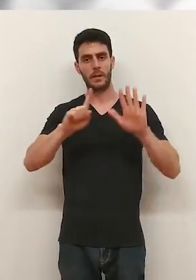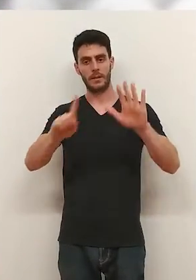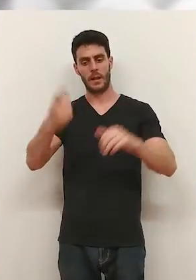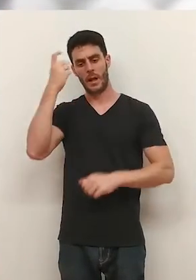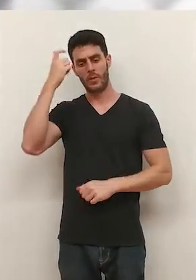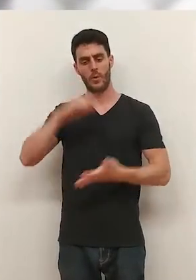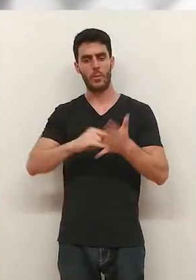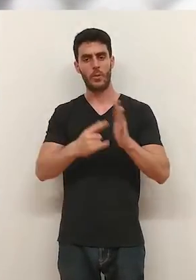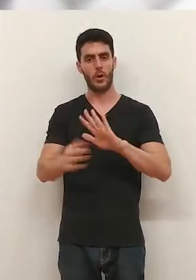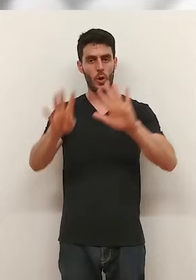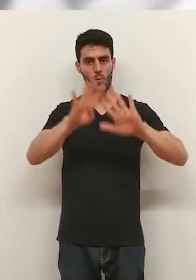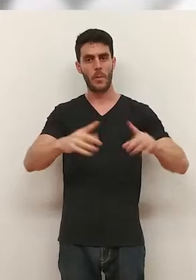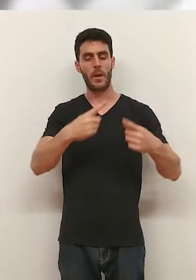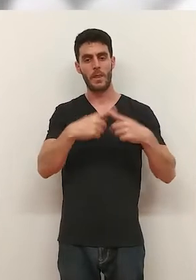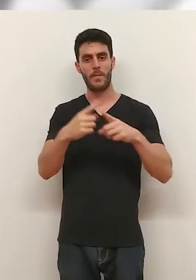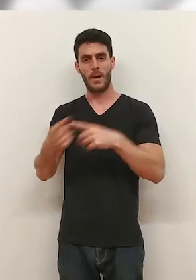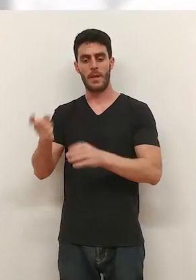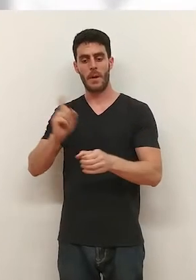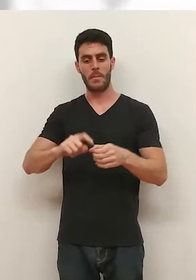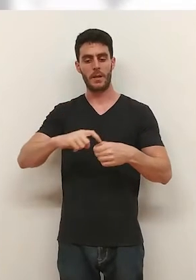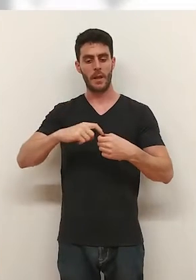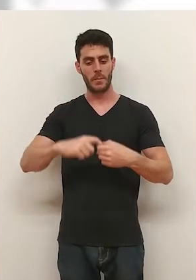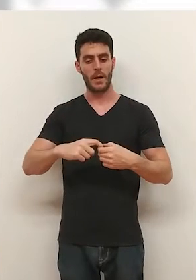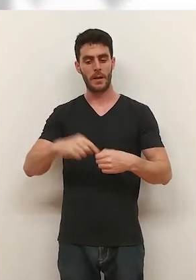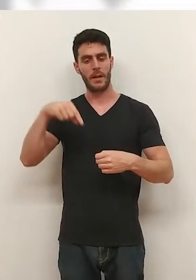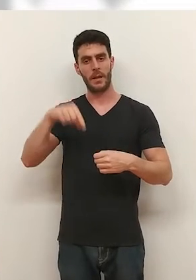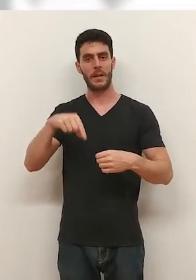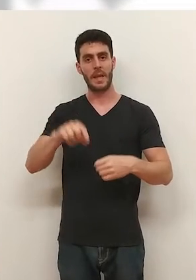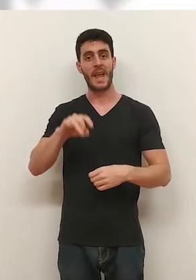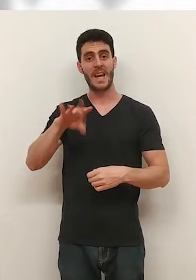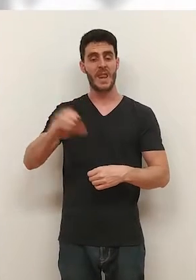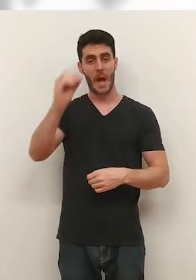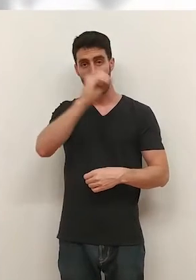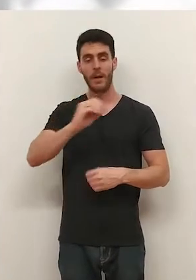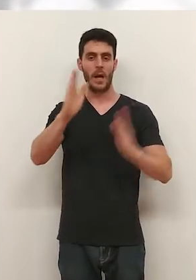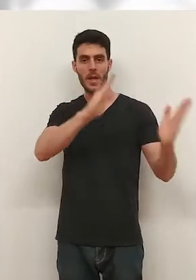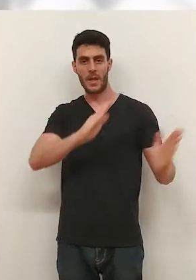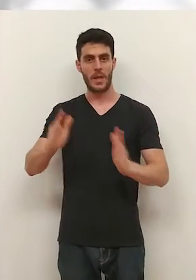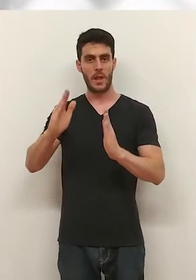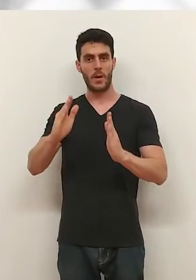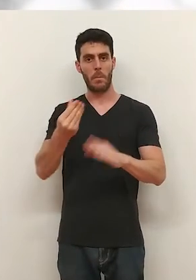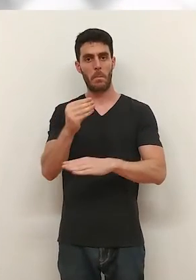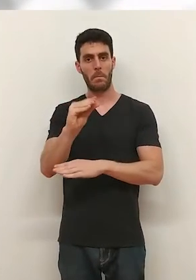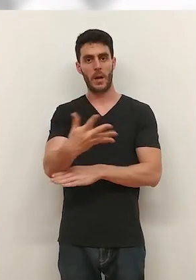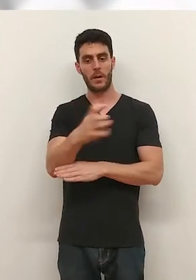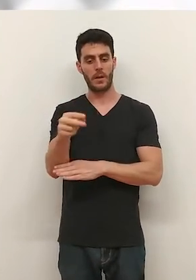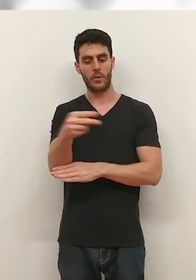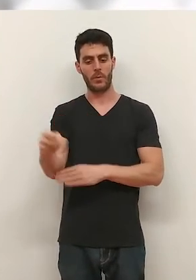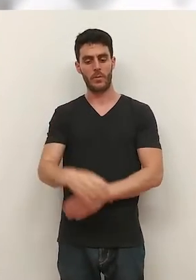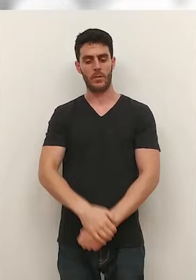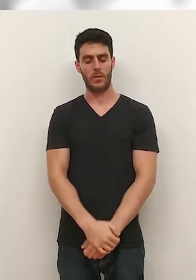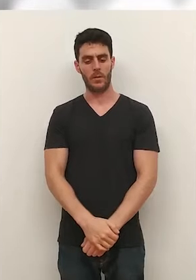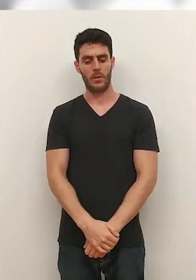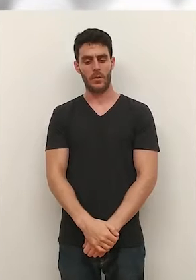Rioja. 36 estudiantes con 9 proyectos diferentes han participado en esta decimoquinta edición que tiene una dotación